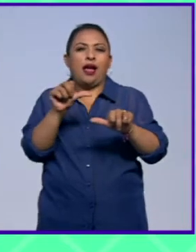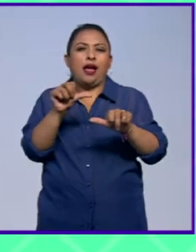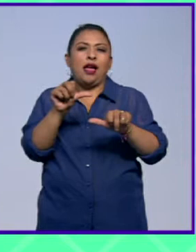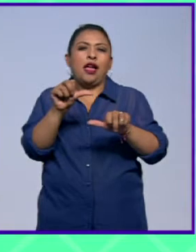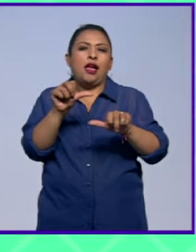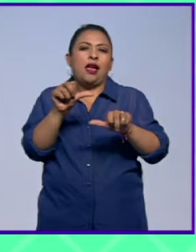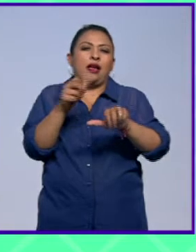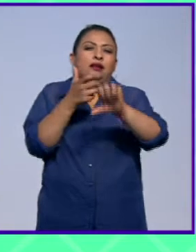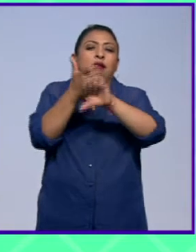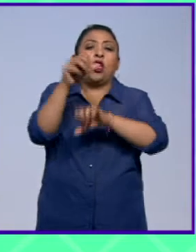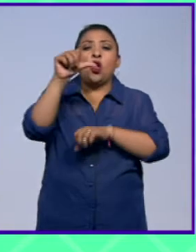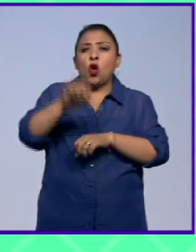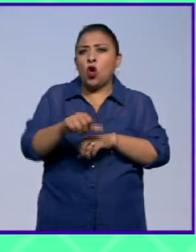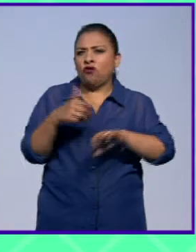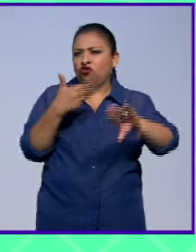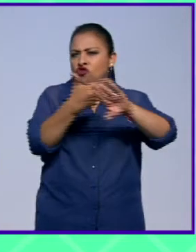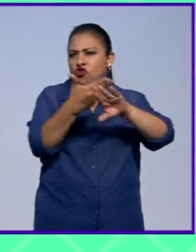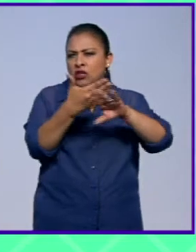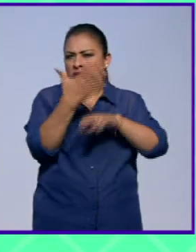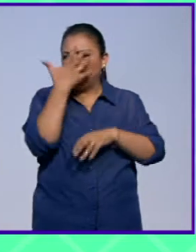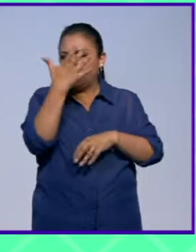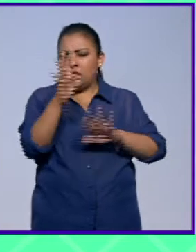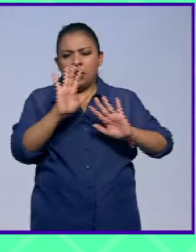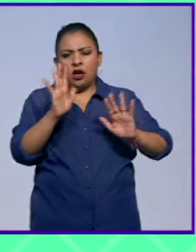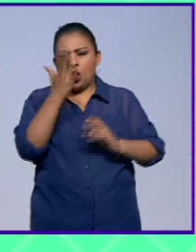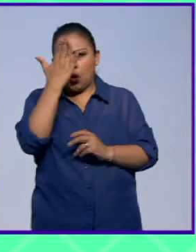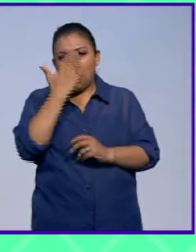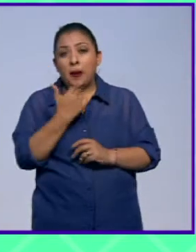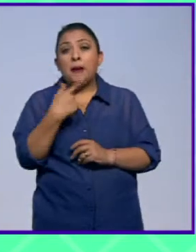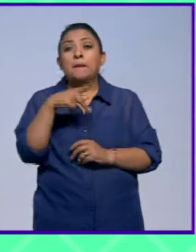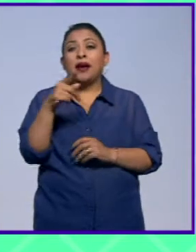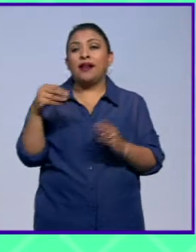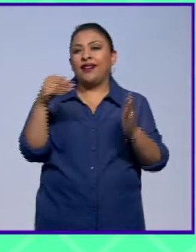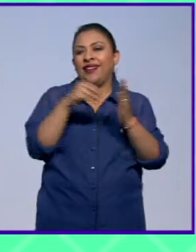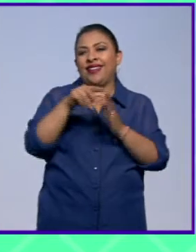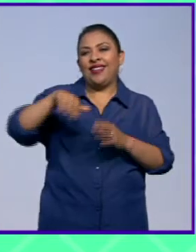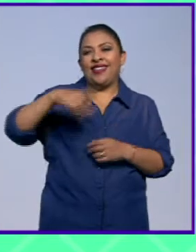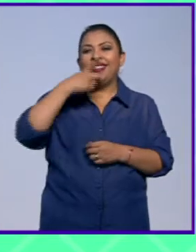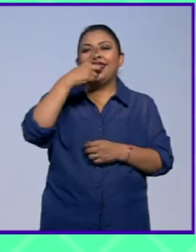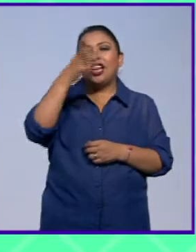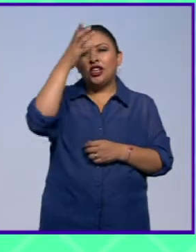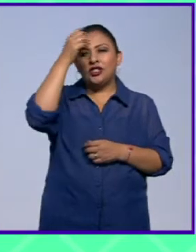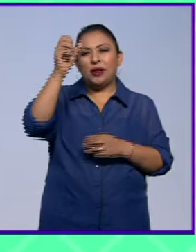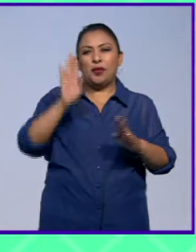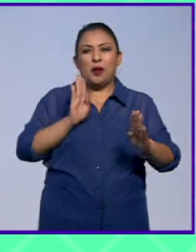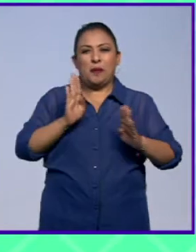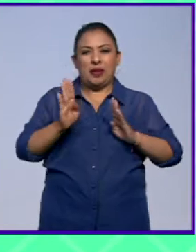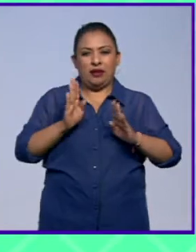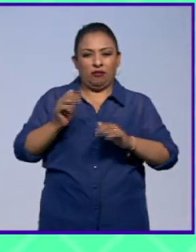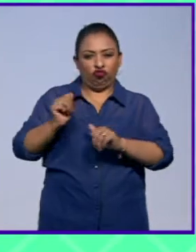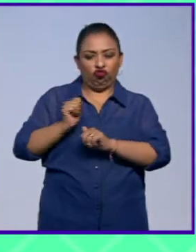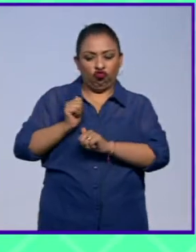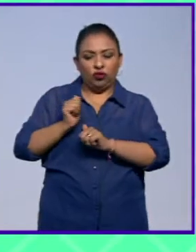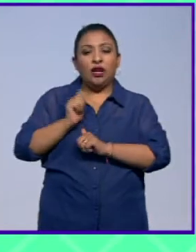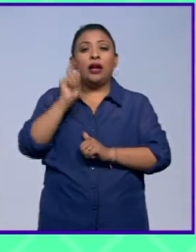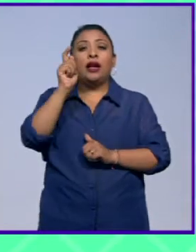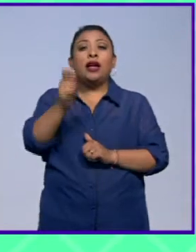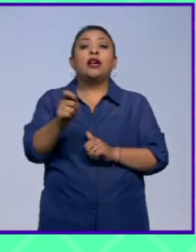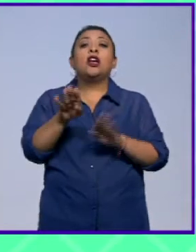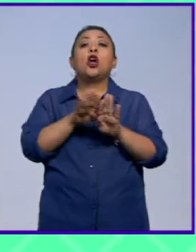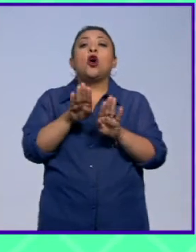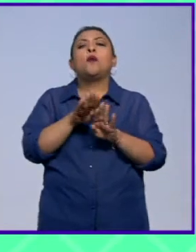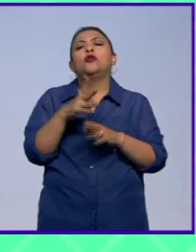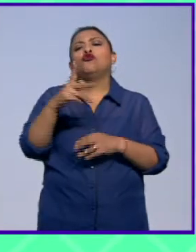Hoy día no tenemos amenazas serias para eso. Lo que mencionaba del concepto militar es la